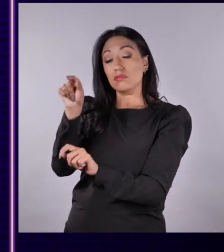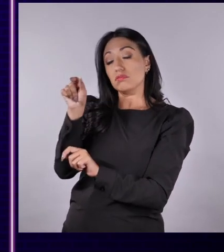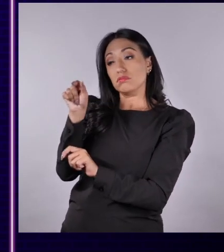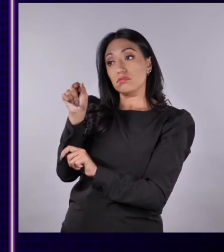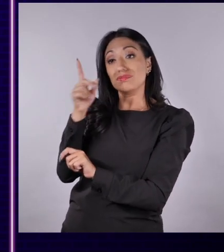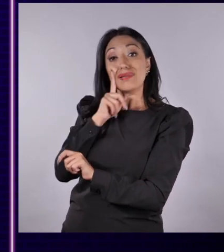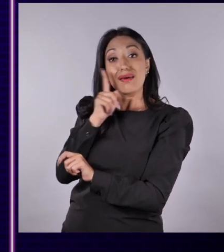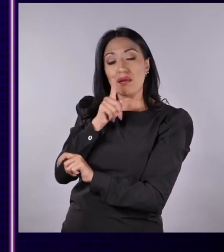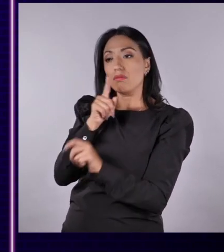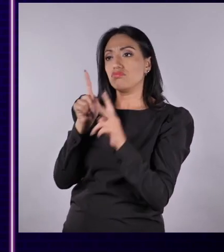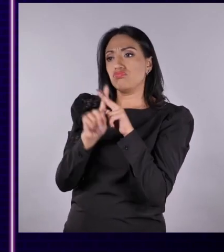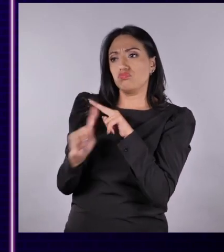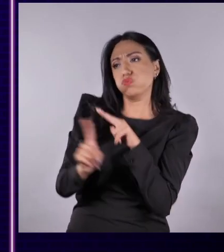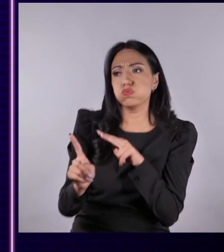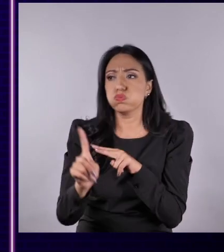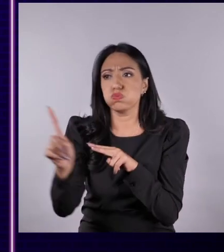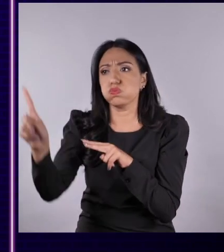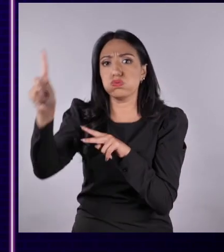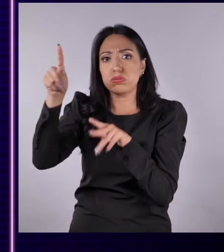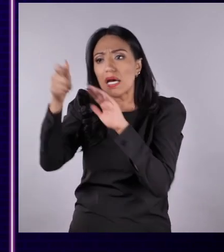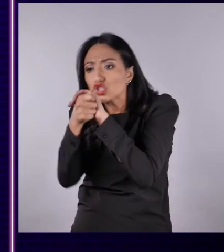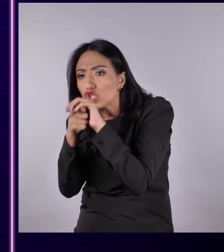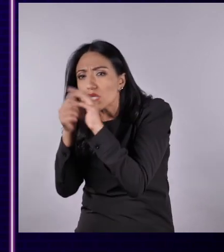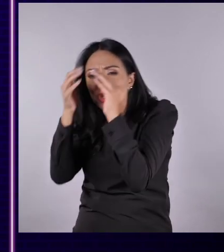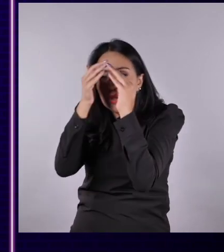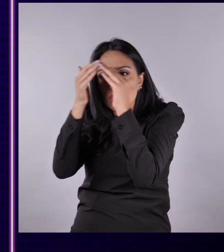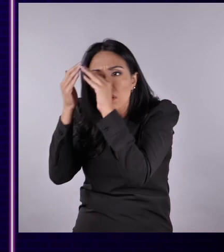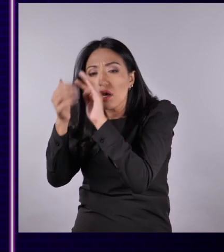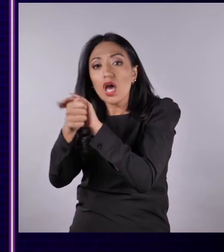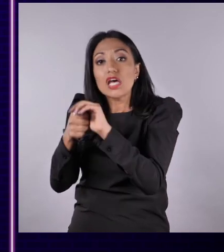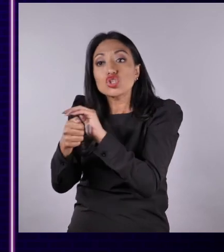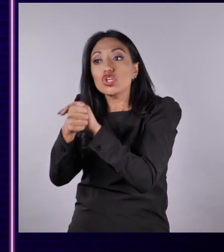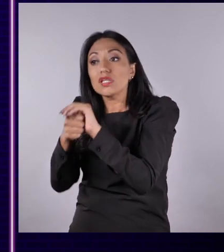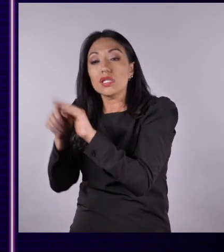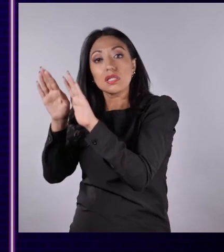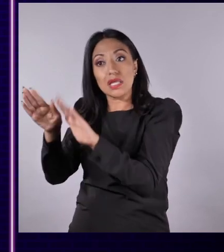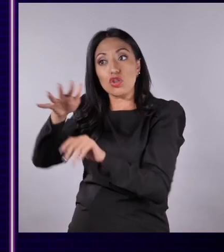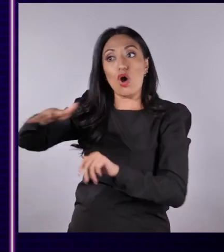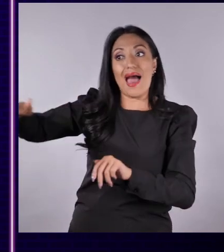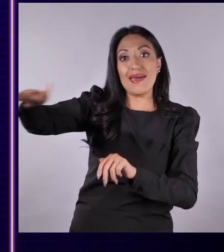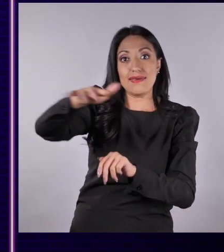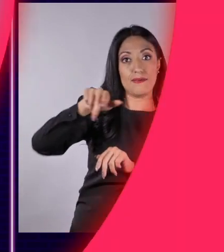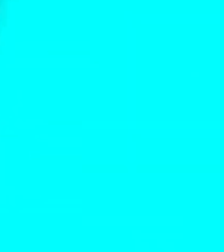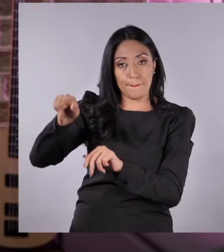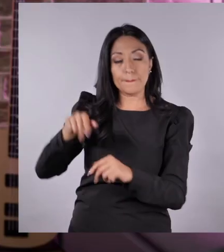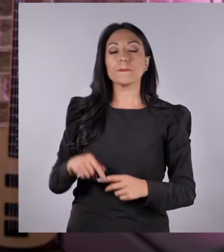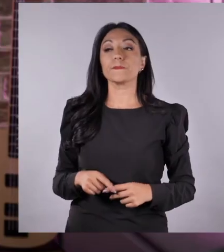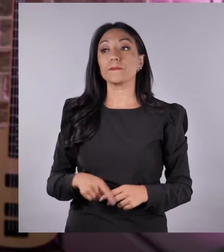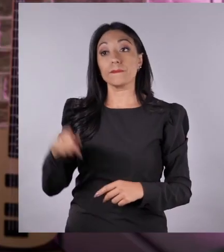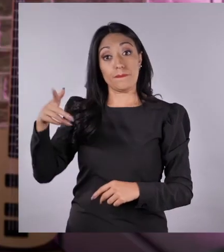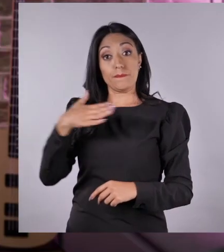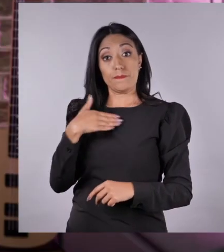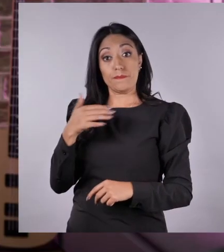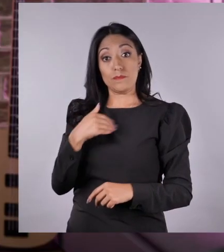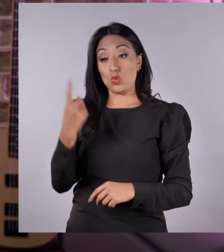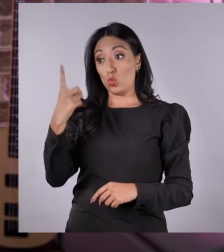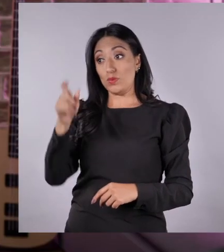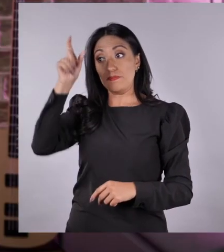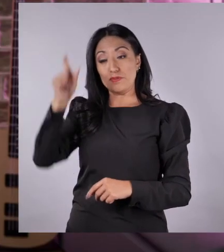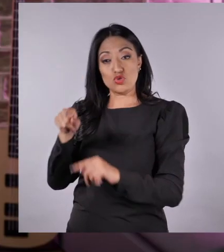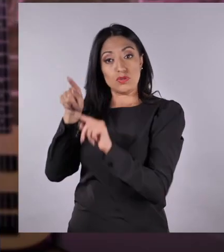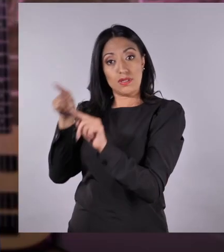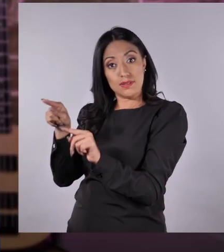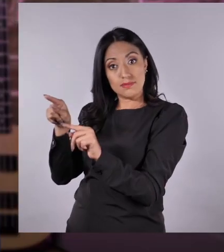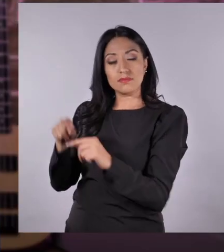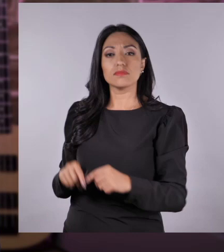aprovechó ese accidente para huir e internarse tierra adentro, a los que huían los llamaban cimarrones. Entre ellos estaba